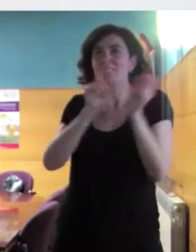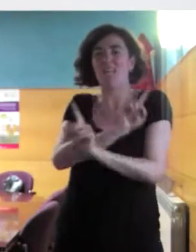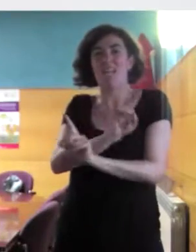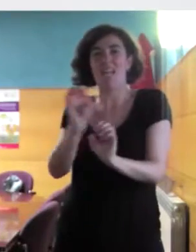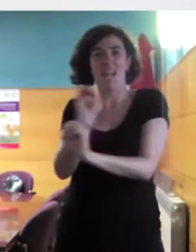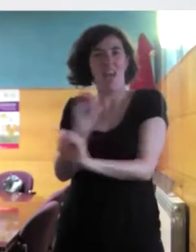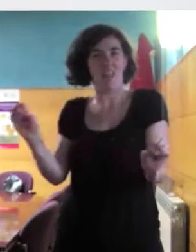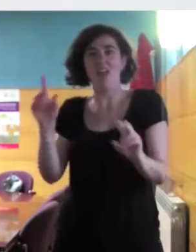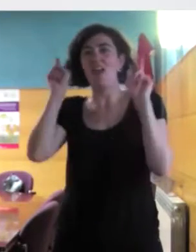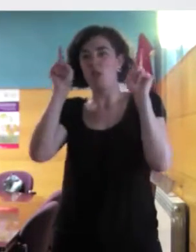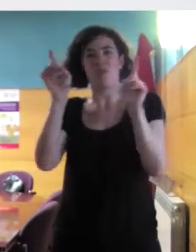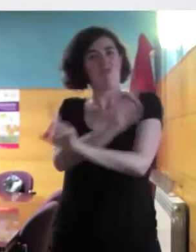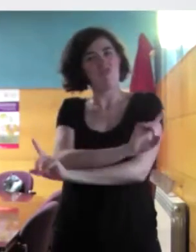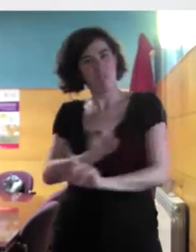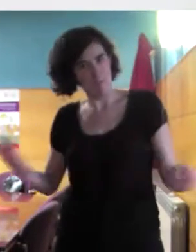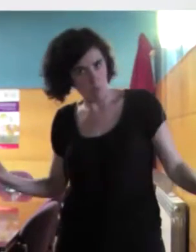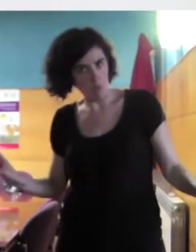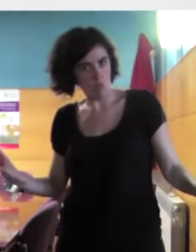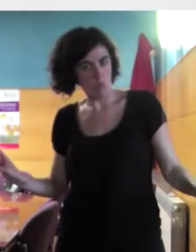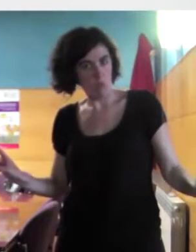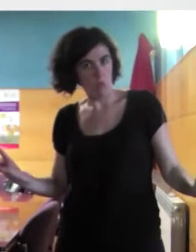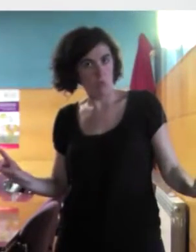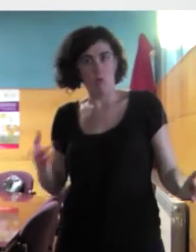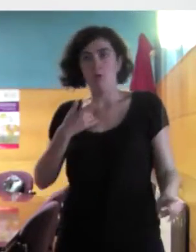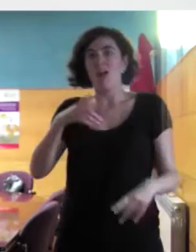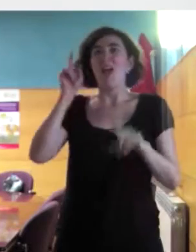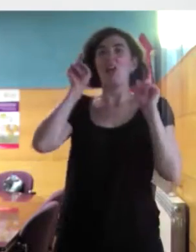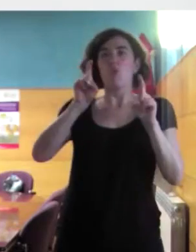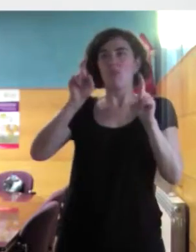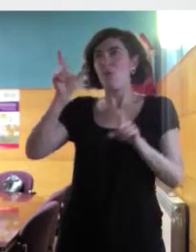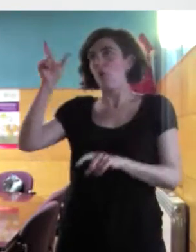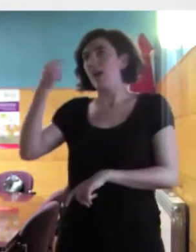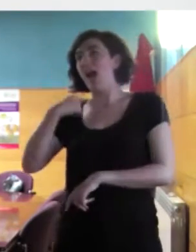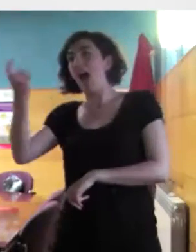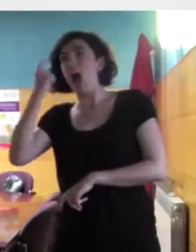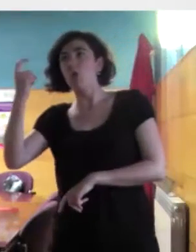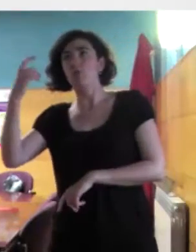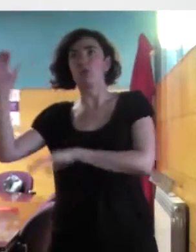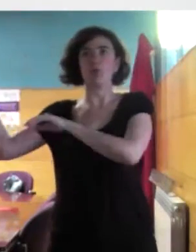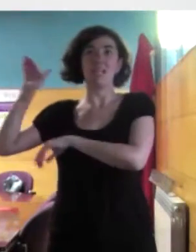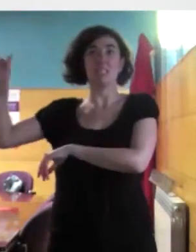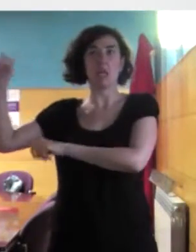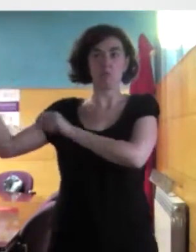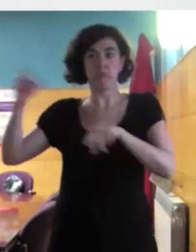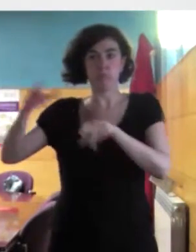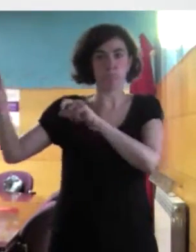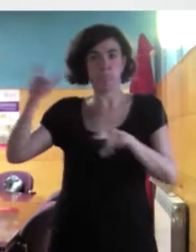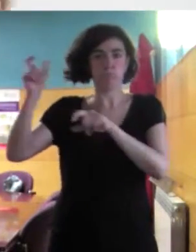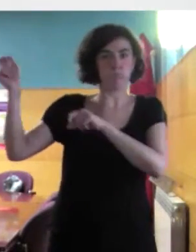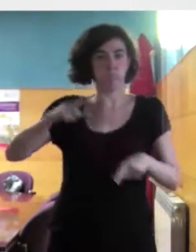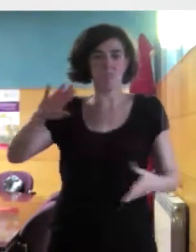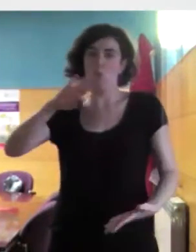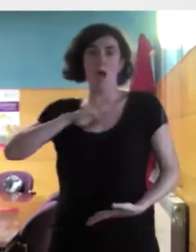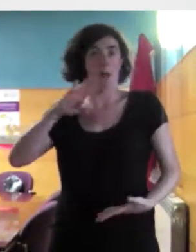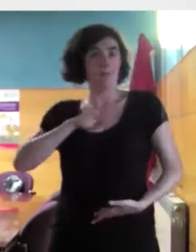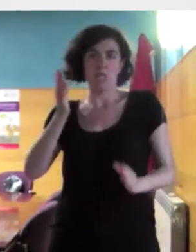sistema educativo tampoco estaba preparado para coger esta diversidad. Y entonces, en estos 15 años, hemos ido haciendo todas